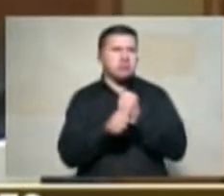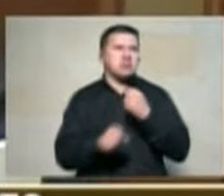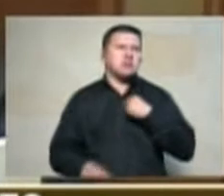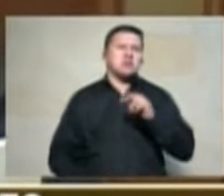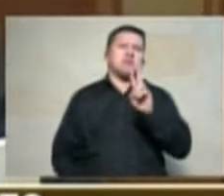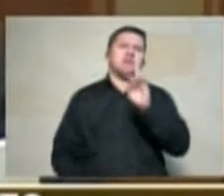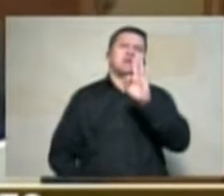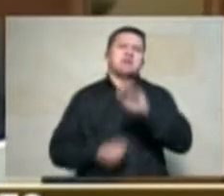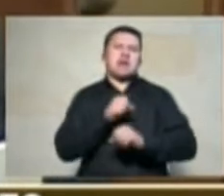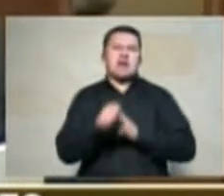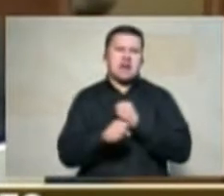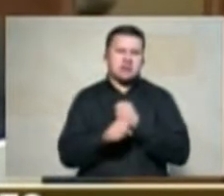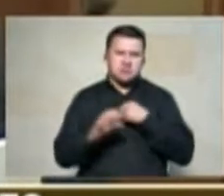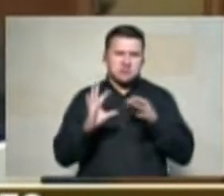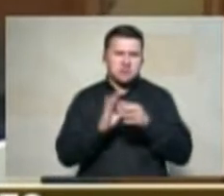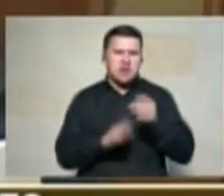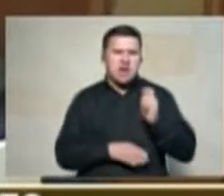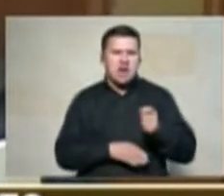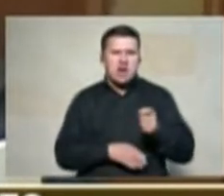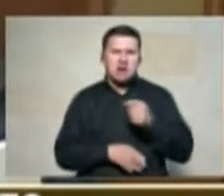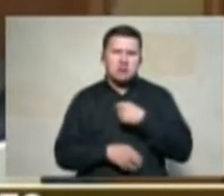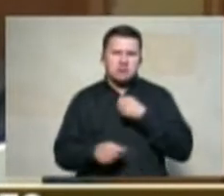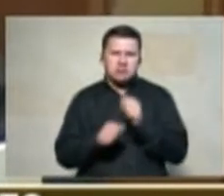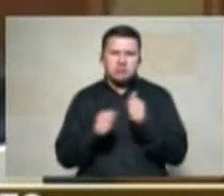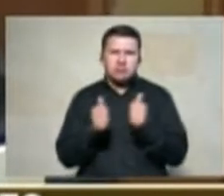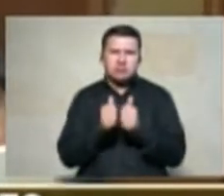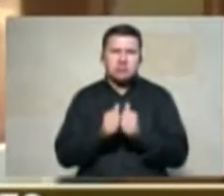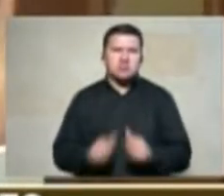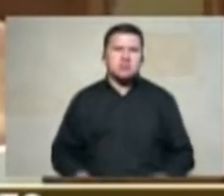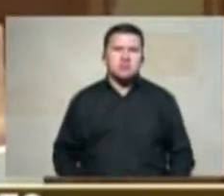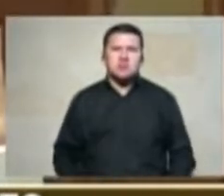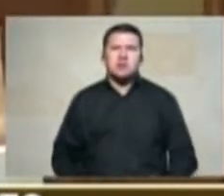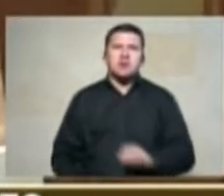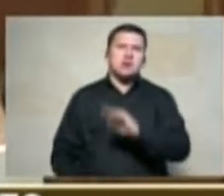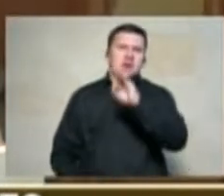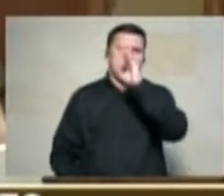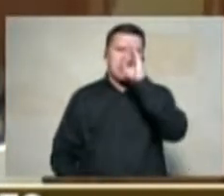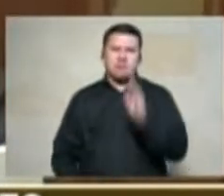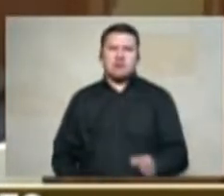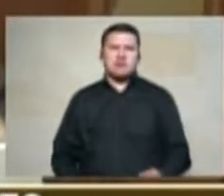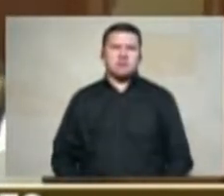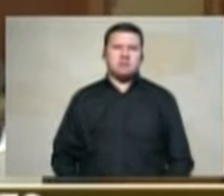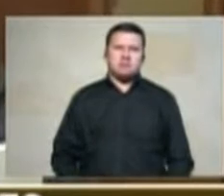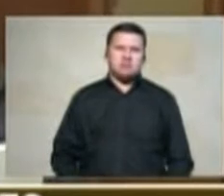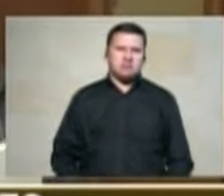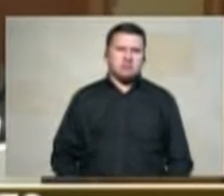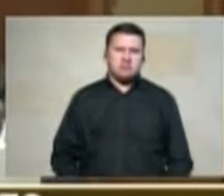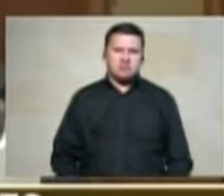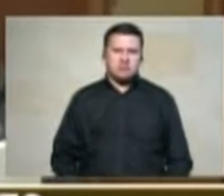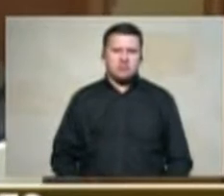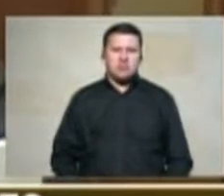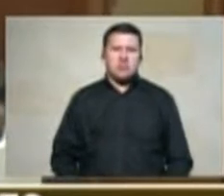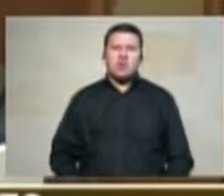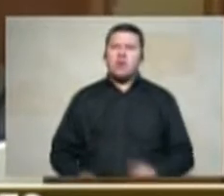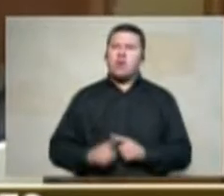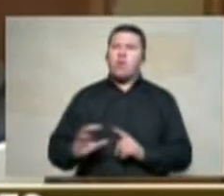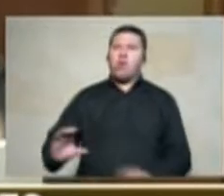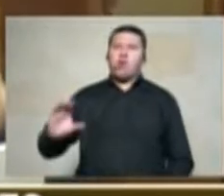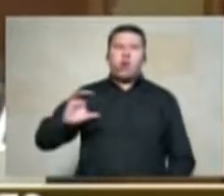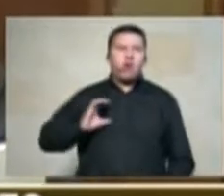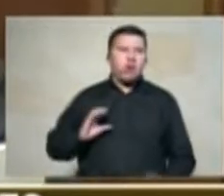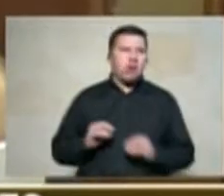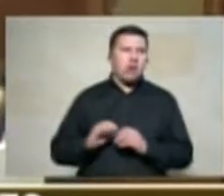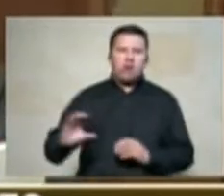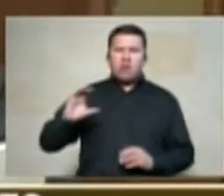abogados José Alvear Restrepo jamás recibí honorarios diferentes a mi salario mensual